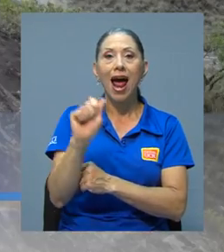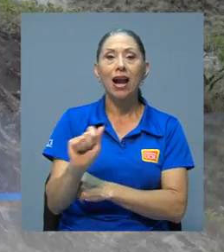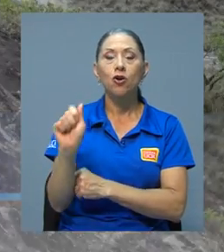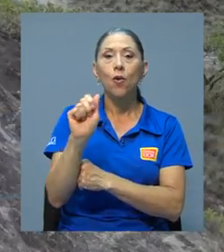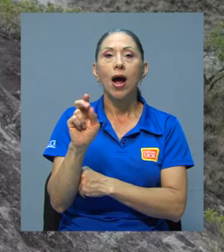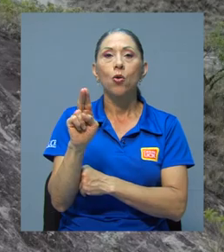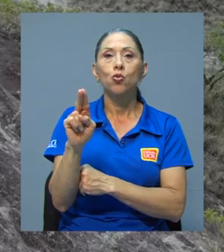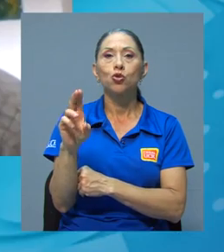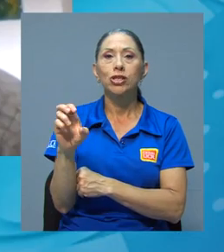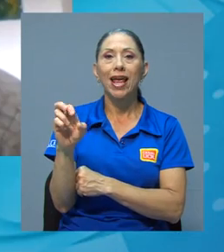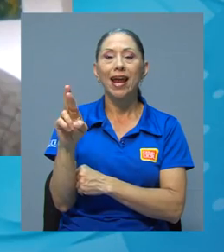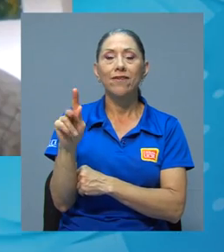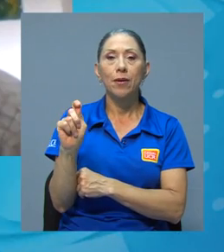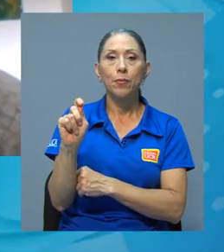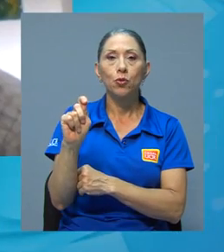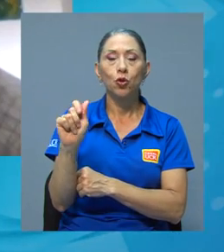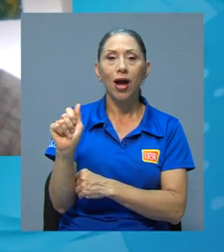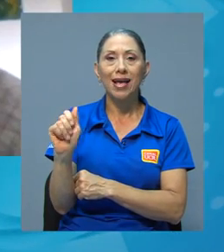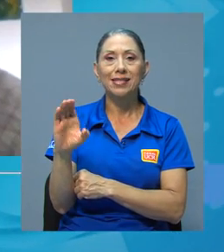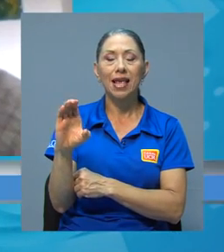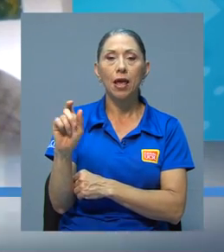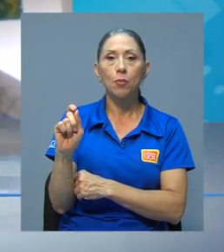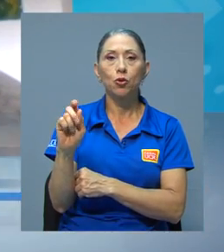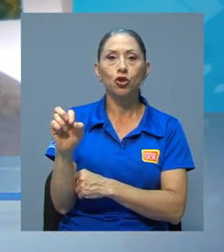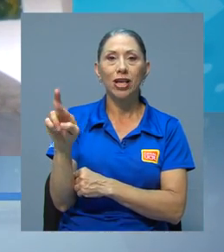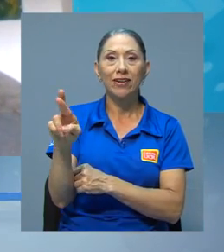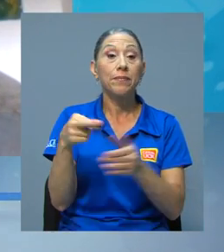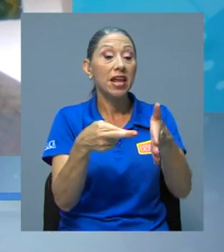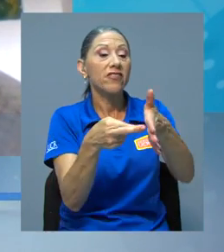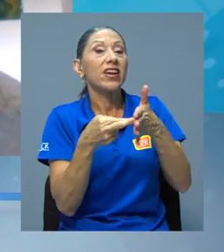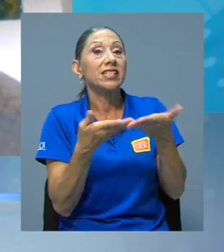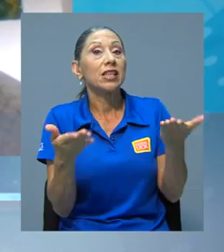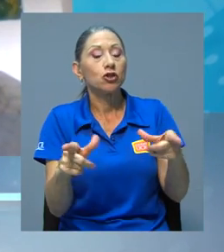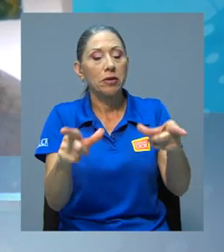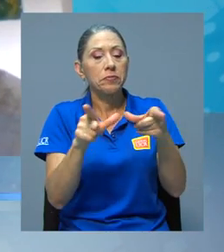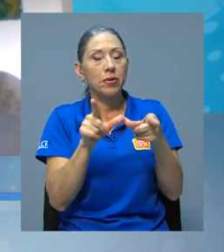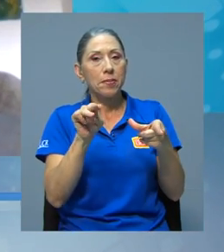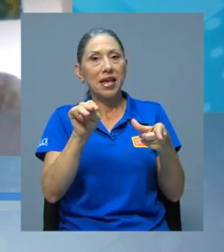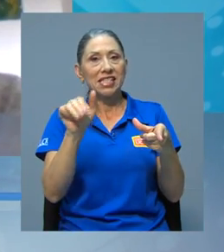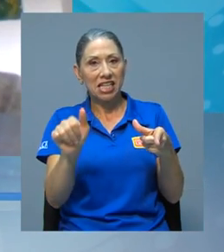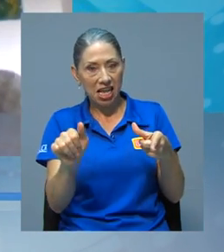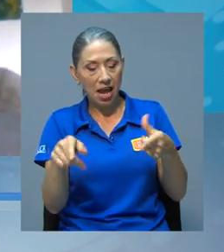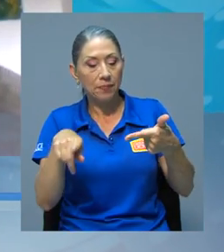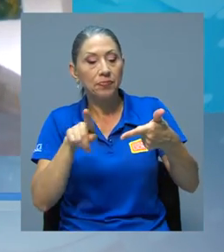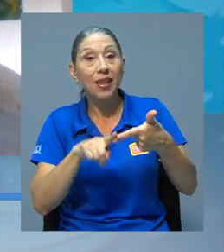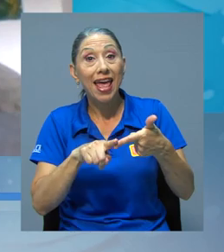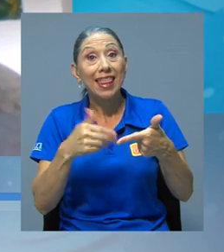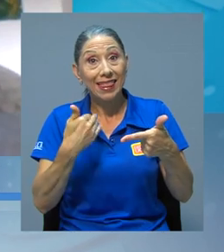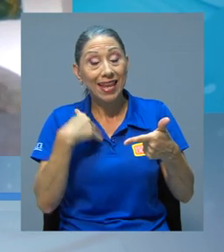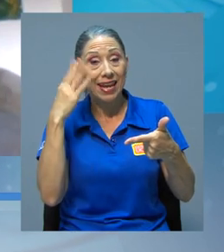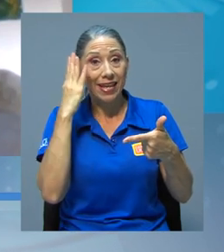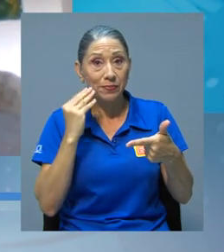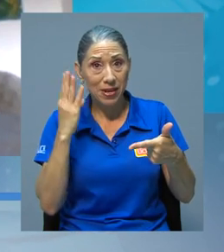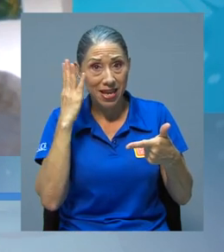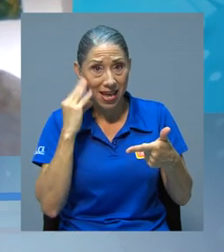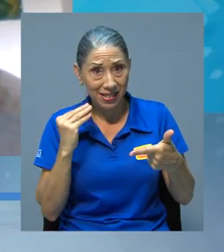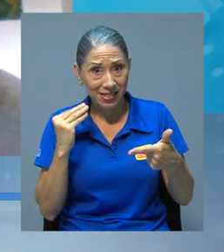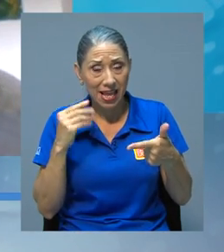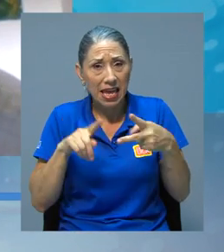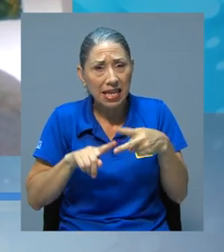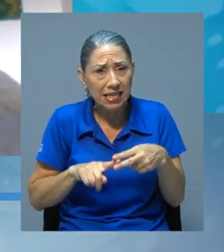.cr. Los requisitos son tener el grado académico de maestría, tener experiencia